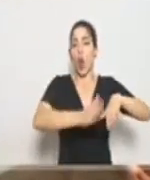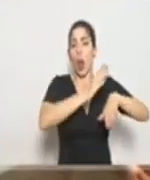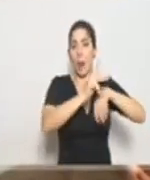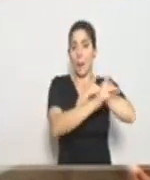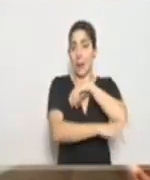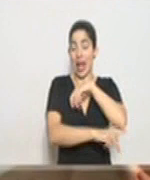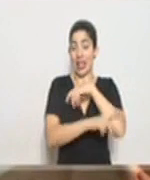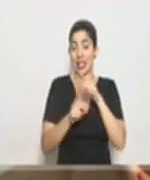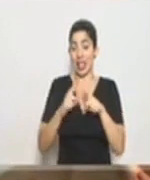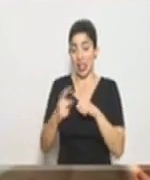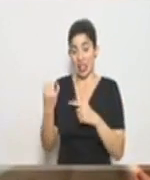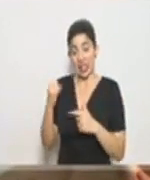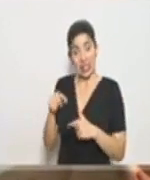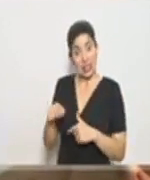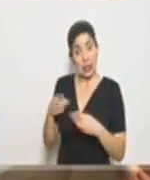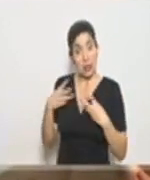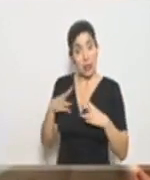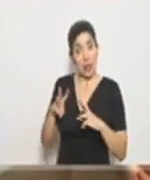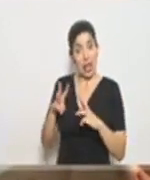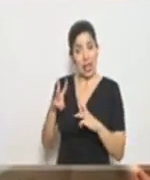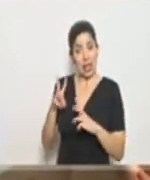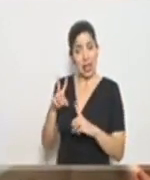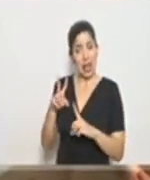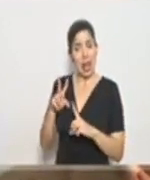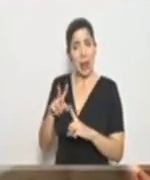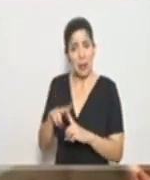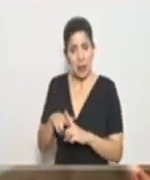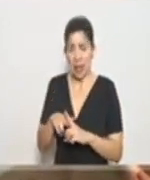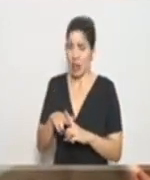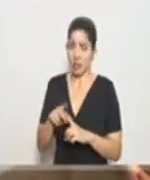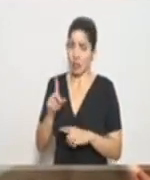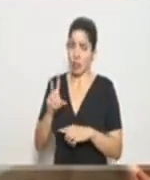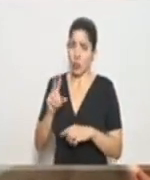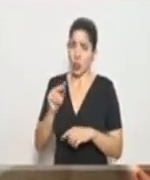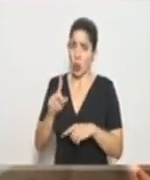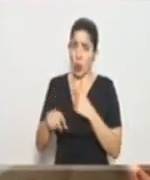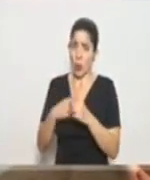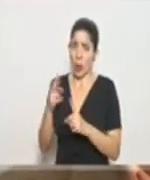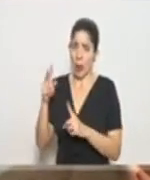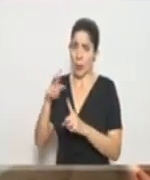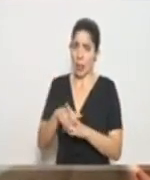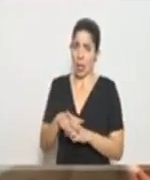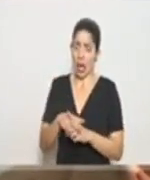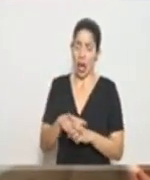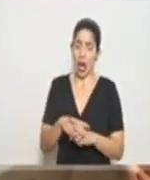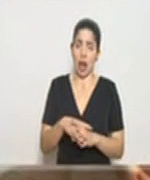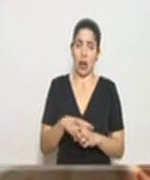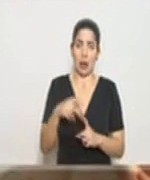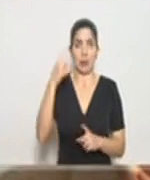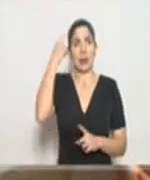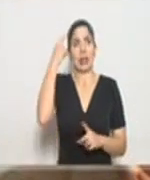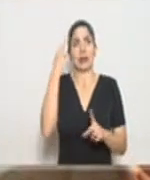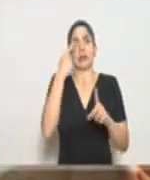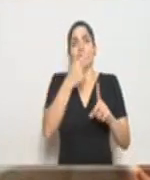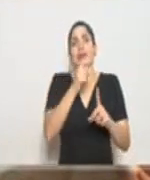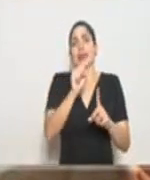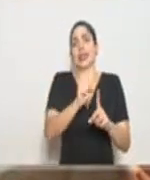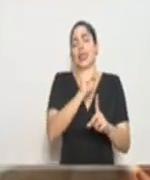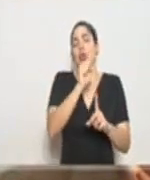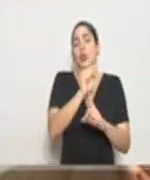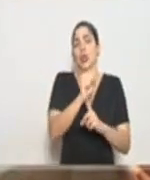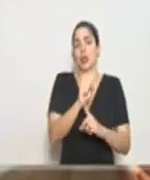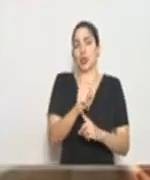esa es una medida que en este momento no se va a tomar vista y apelando a las circunstancias